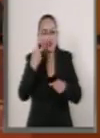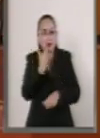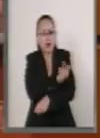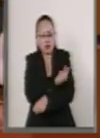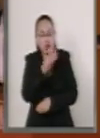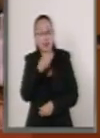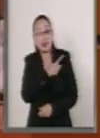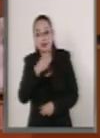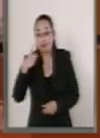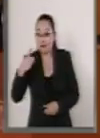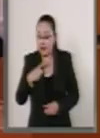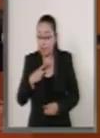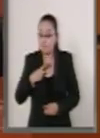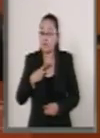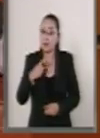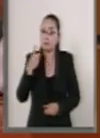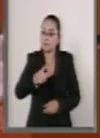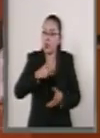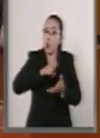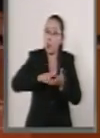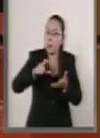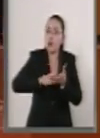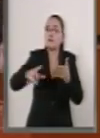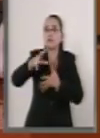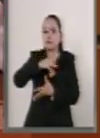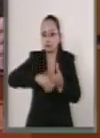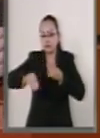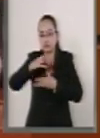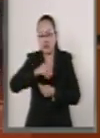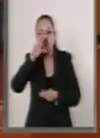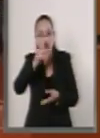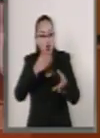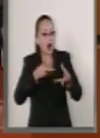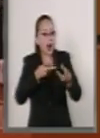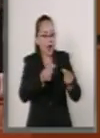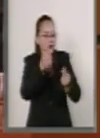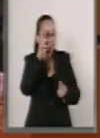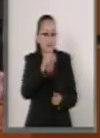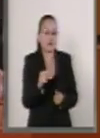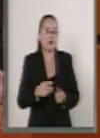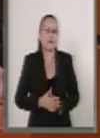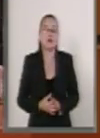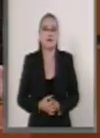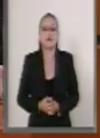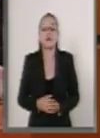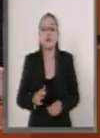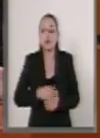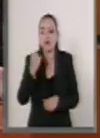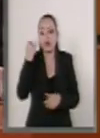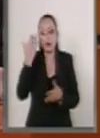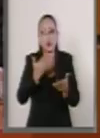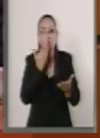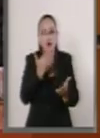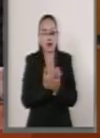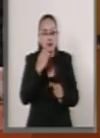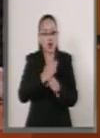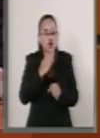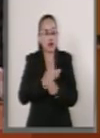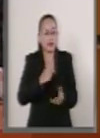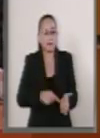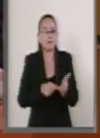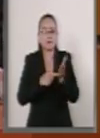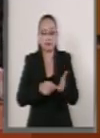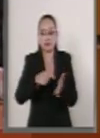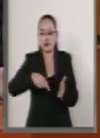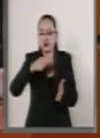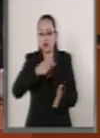invertirle a esto es una inversión no es un gasto y por eso con esta iniciativa que está aquí en el senado que